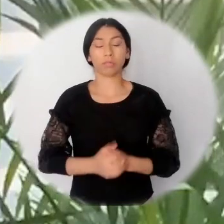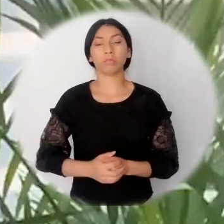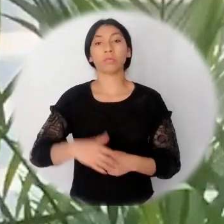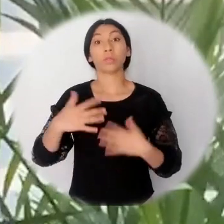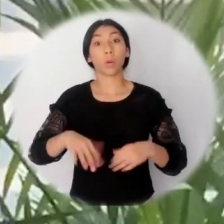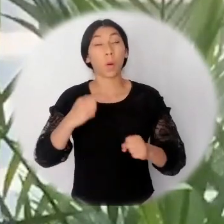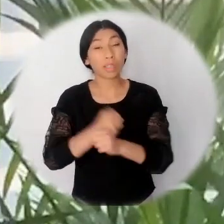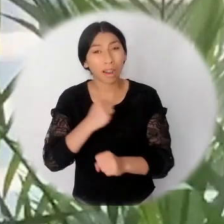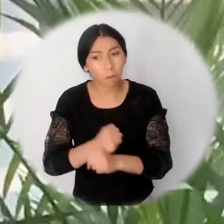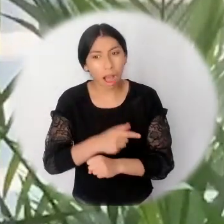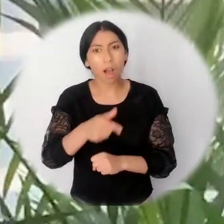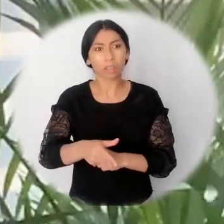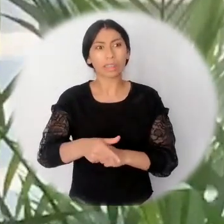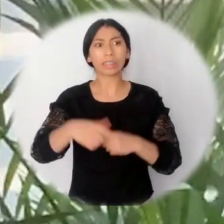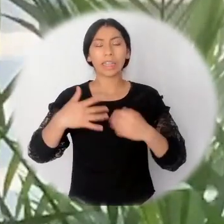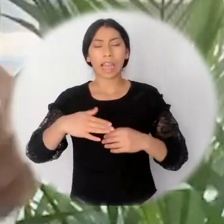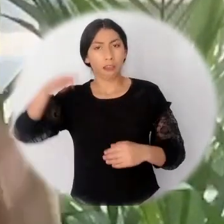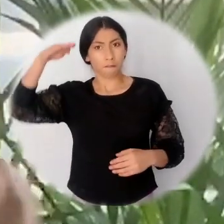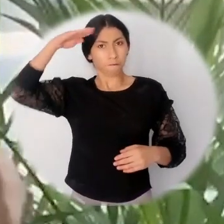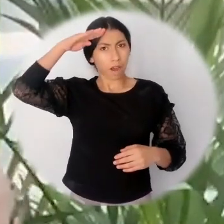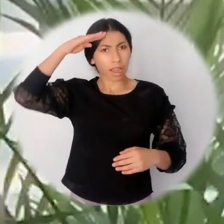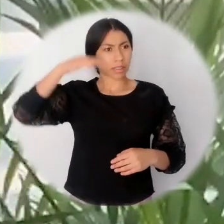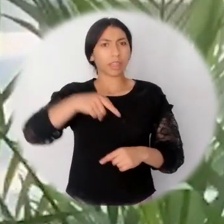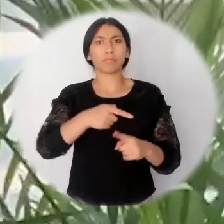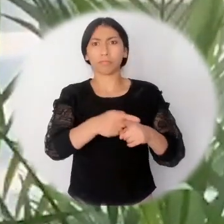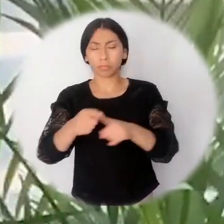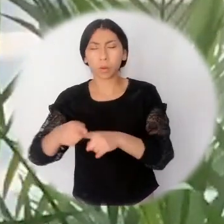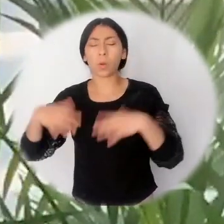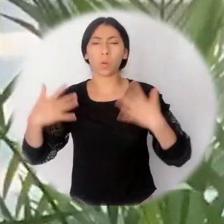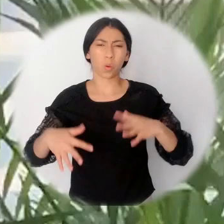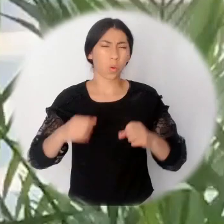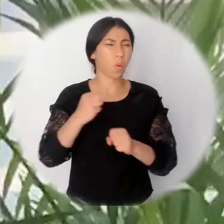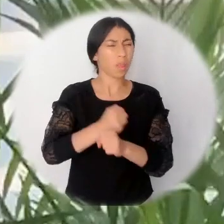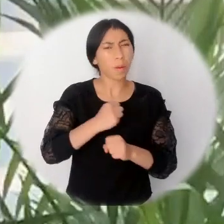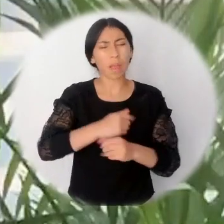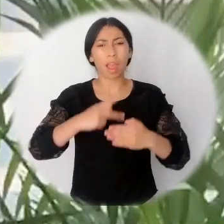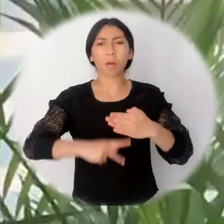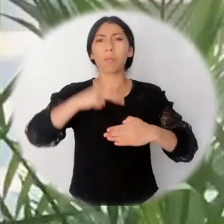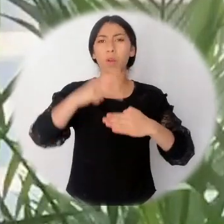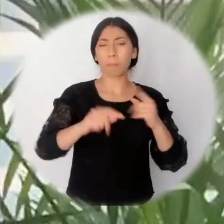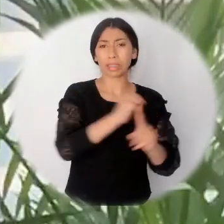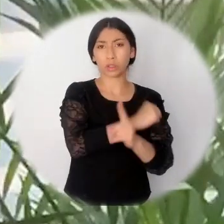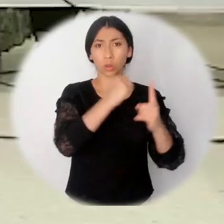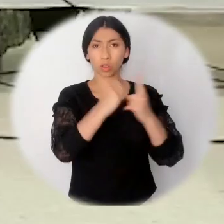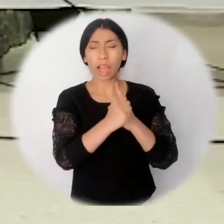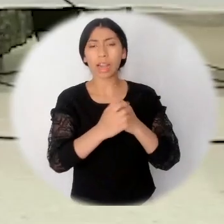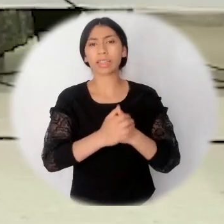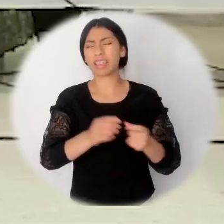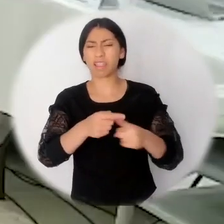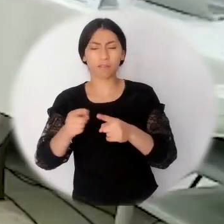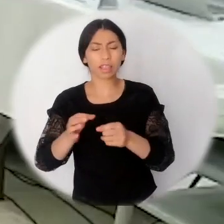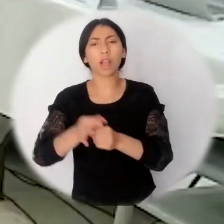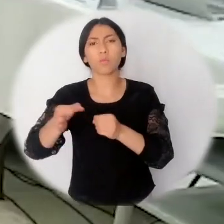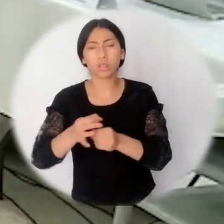nuestras fuerzas militares, pero más allá de eso, la articulación que tiene que ver con los programas sociales, con los municipios PET, con las zonas futuro,